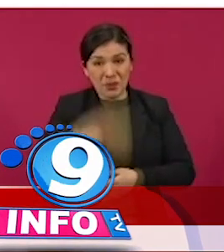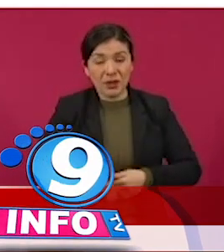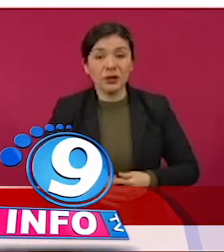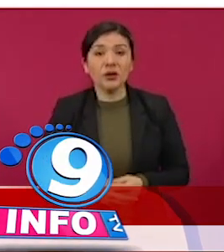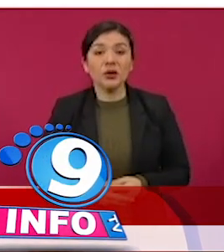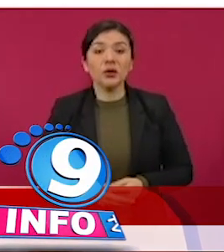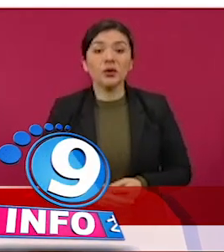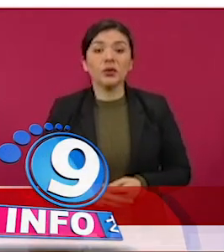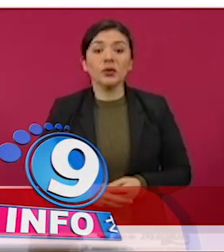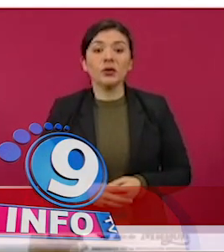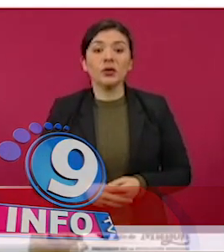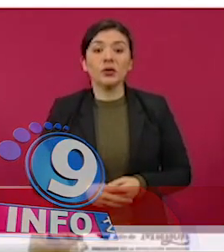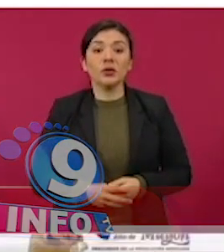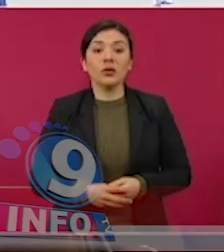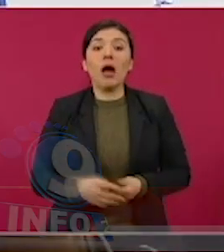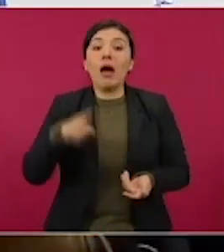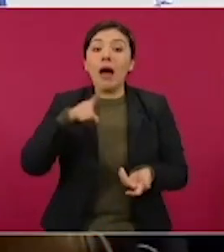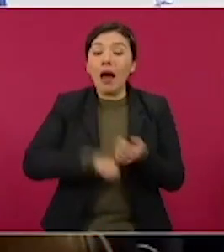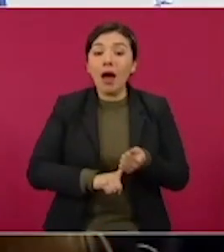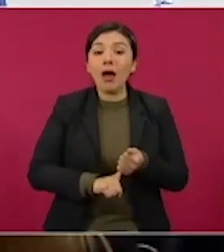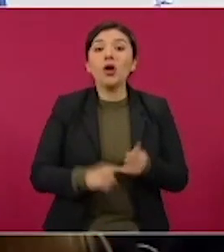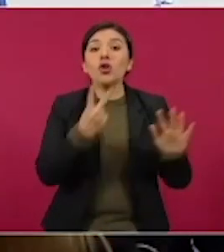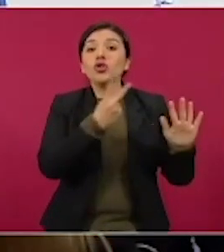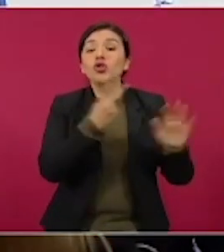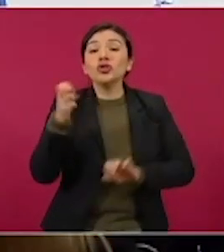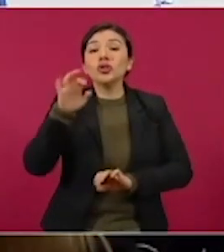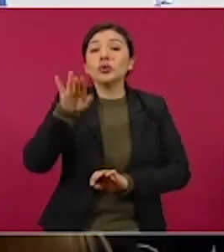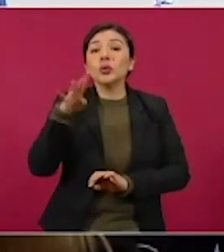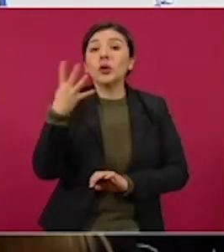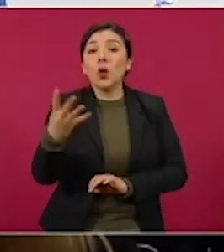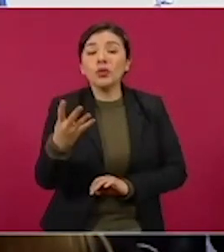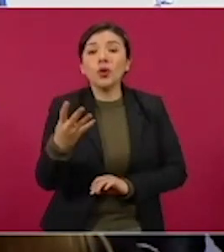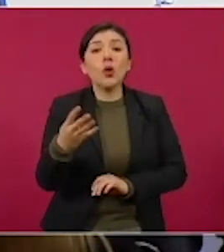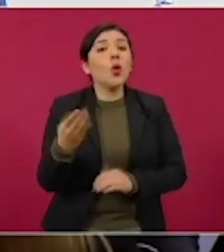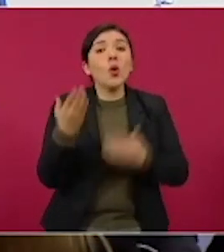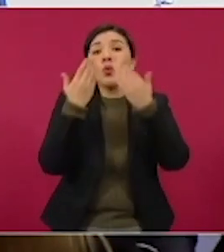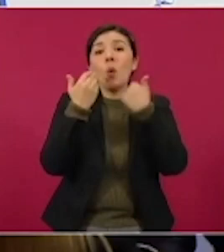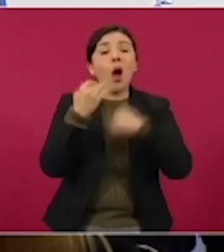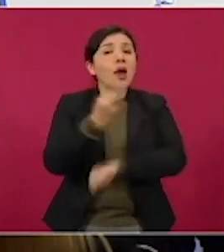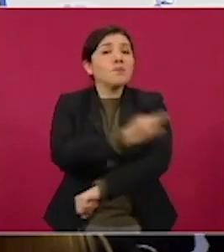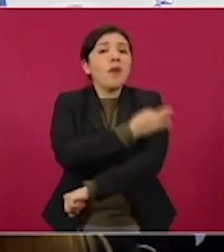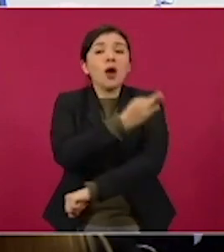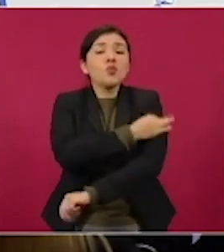254 no vacunadas,